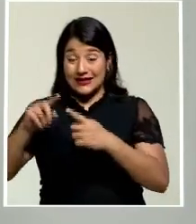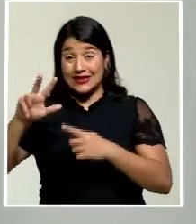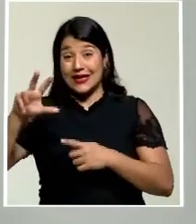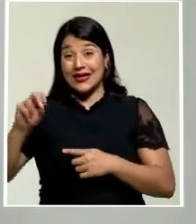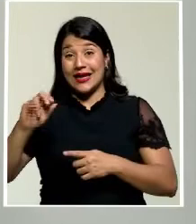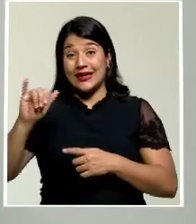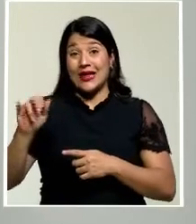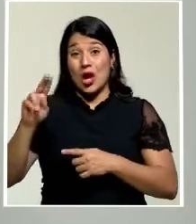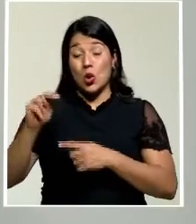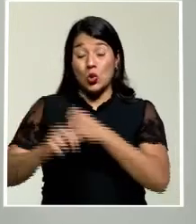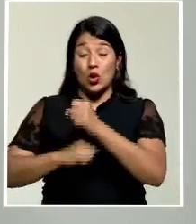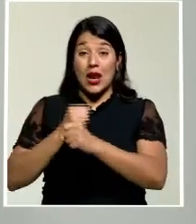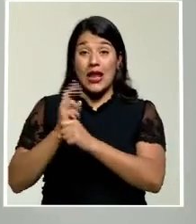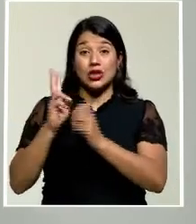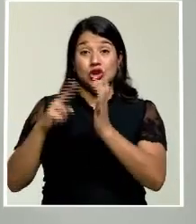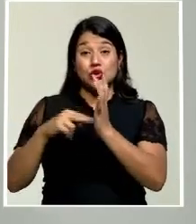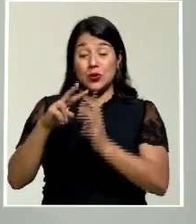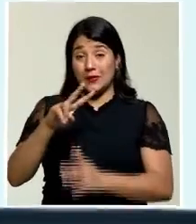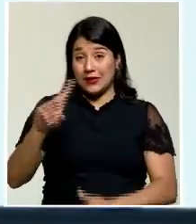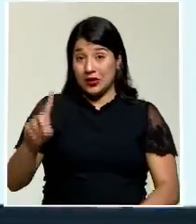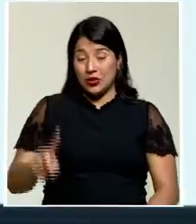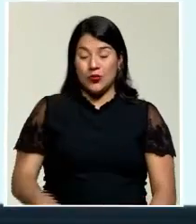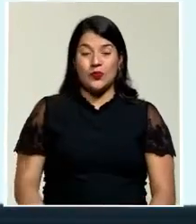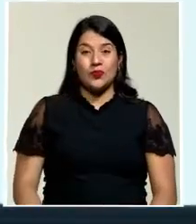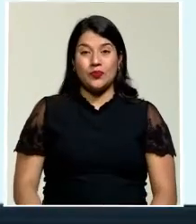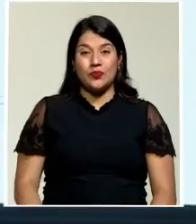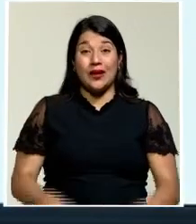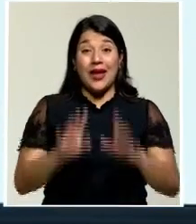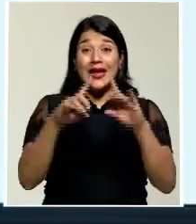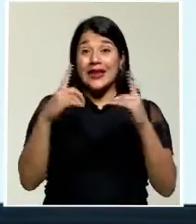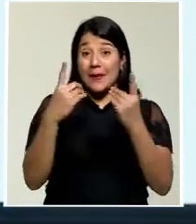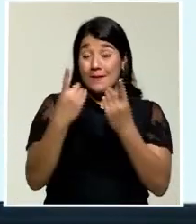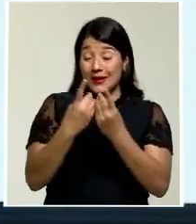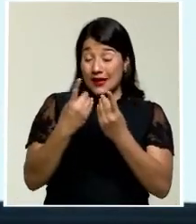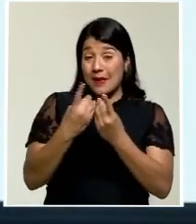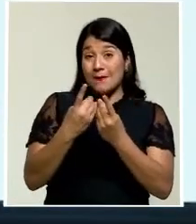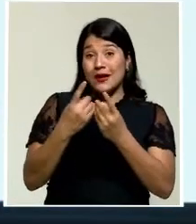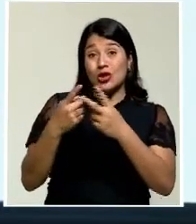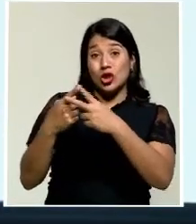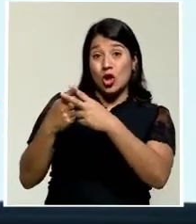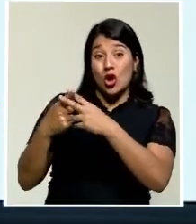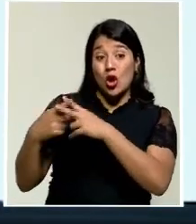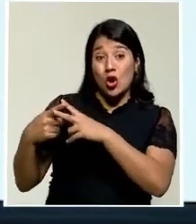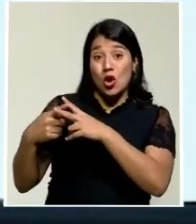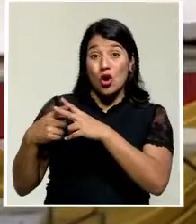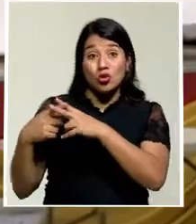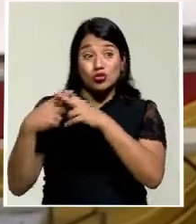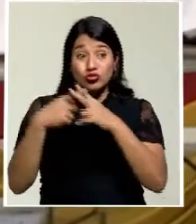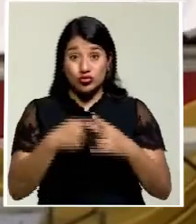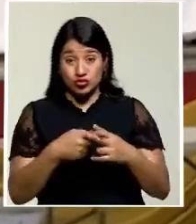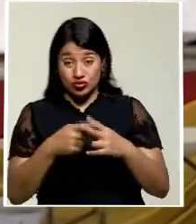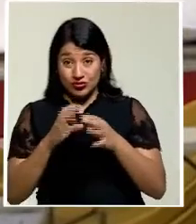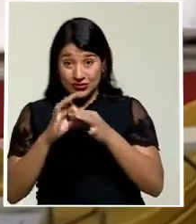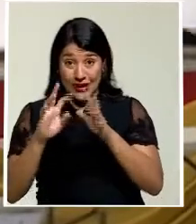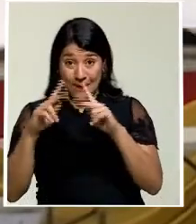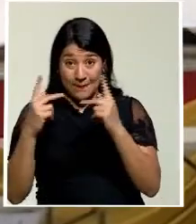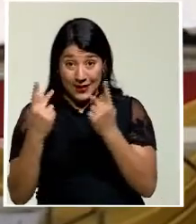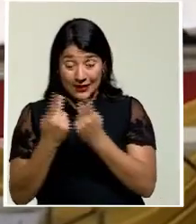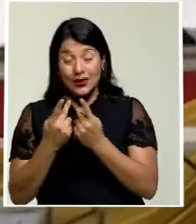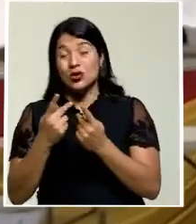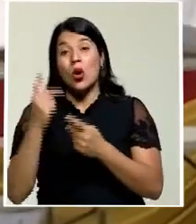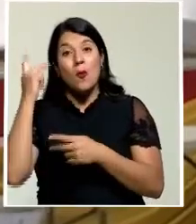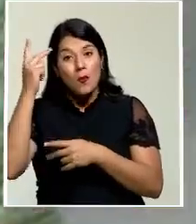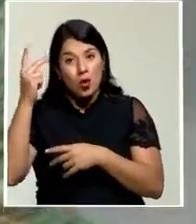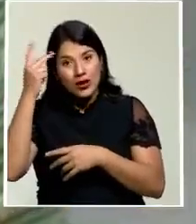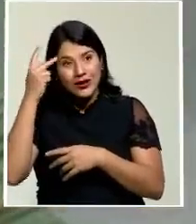del año 2021. El Departamento de Financiamiento de Partidos Políticos deberá pronunciarse sobre el cumplimiento de los requisitos.